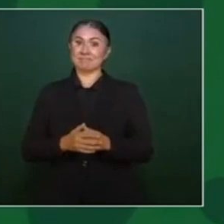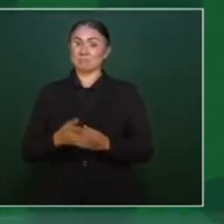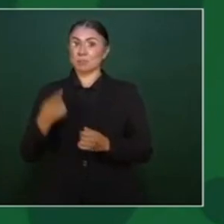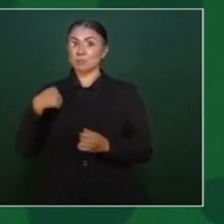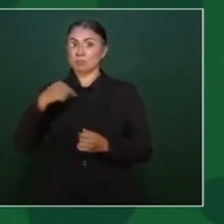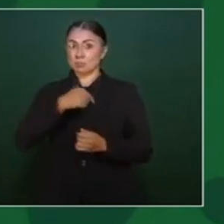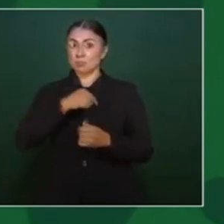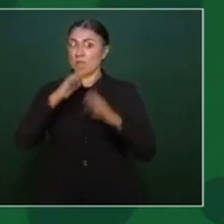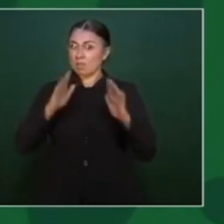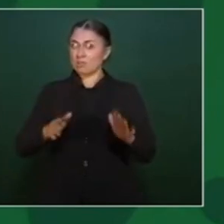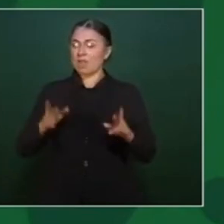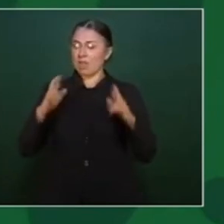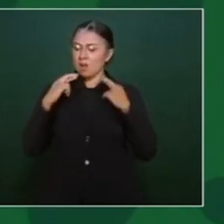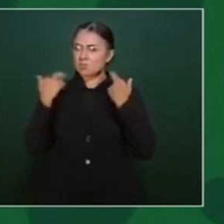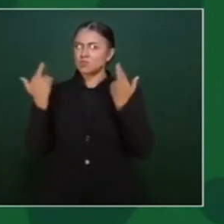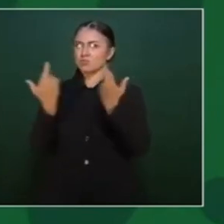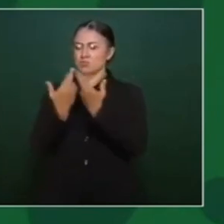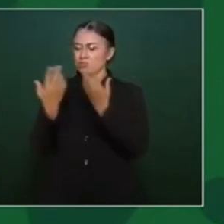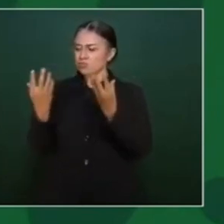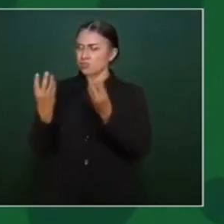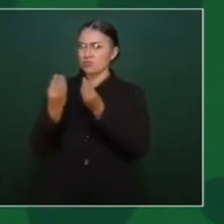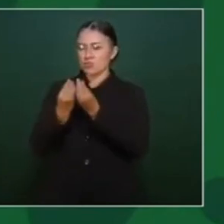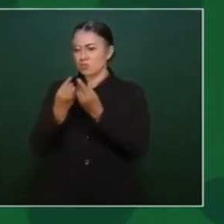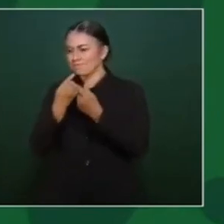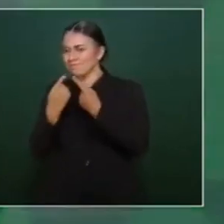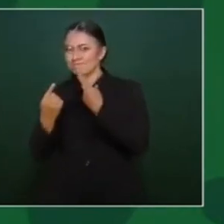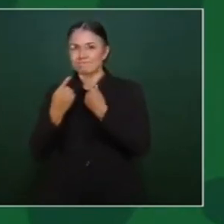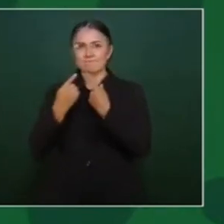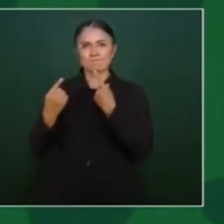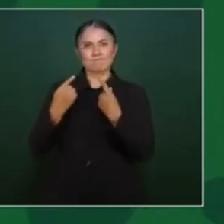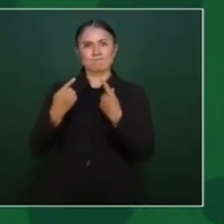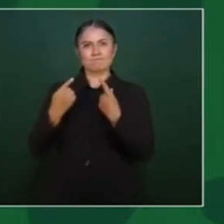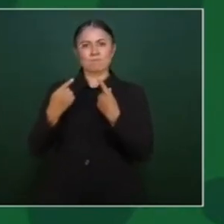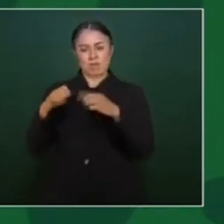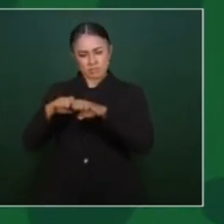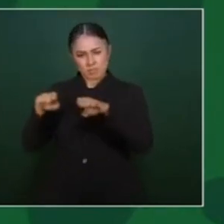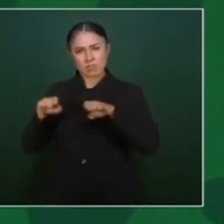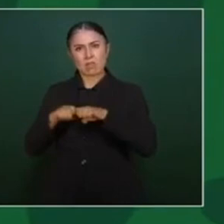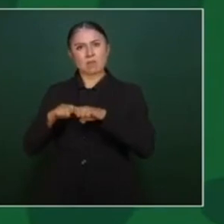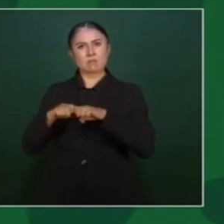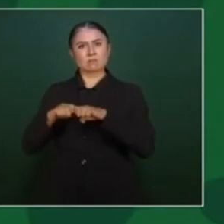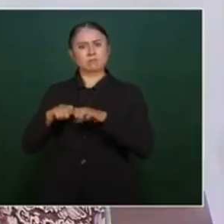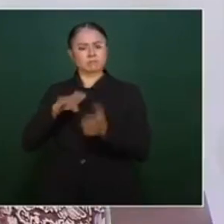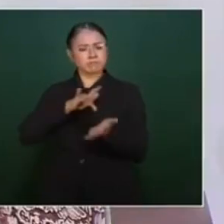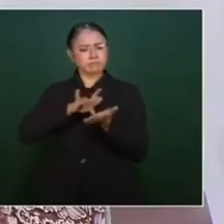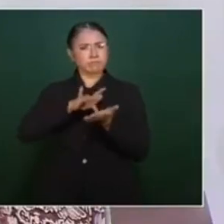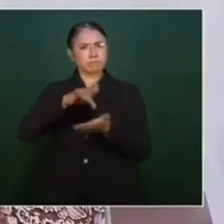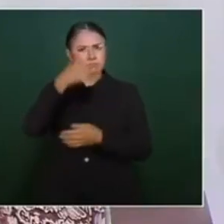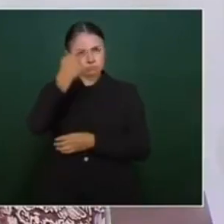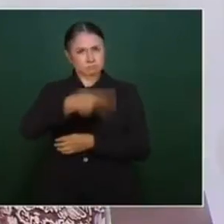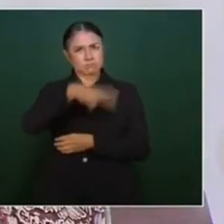a cabo una reunión del gabinete para apoyar al pueblo de Nayarit,